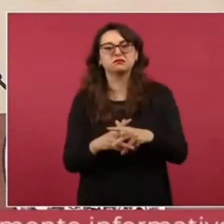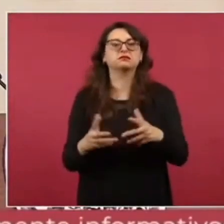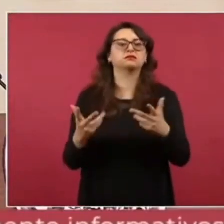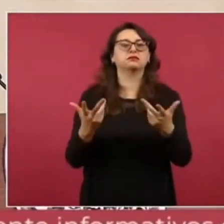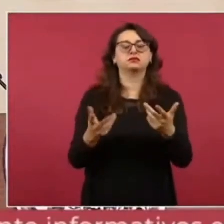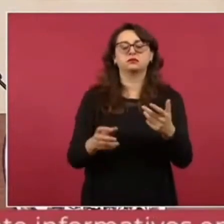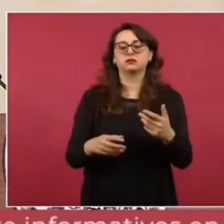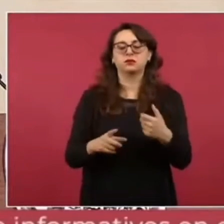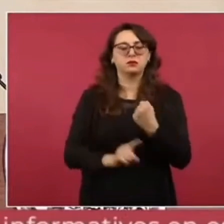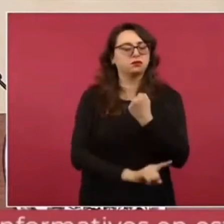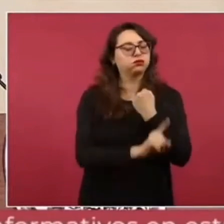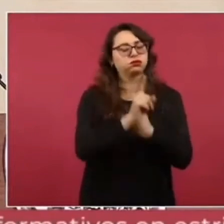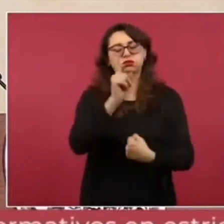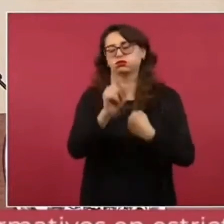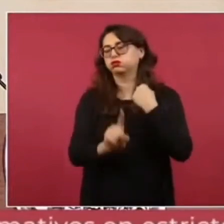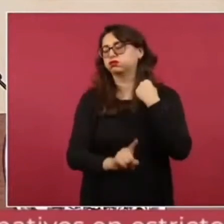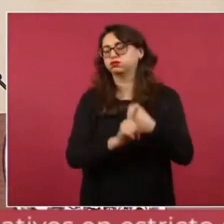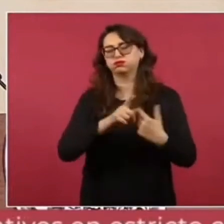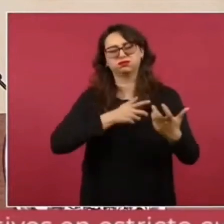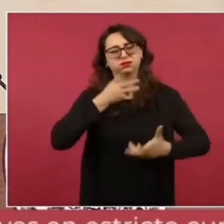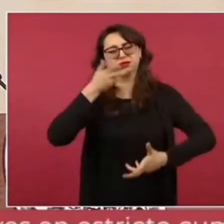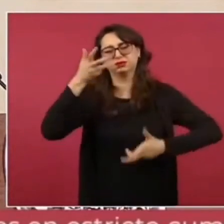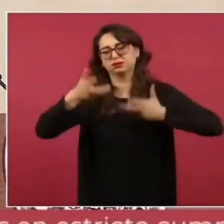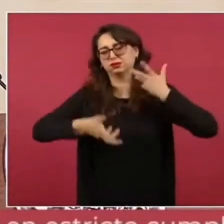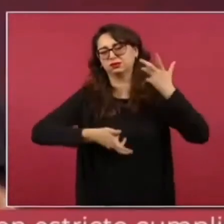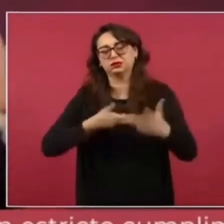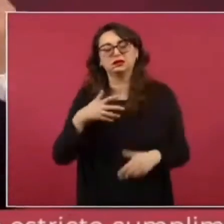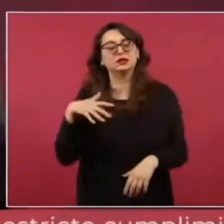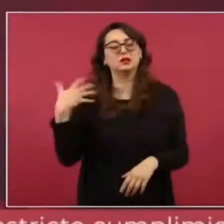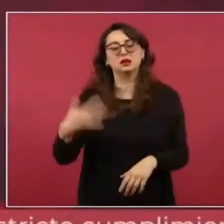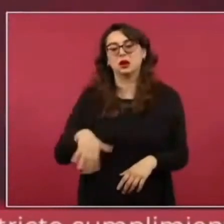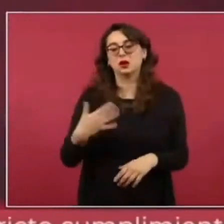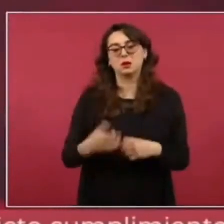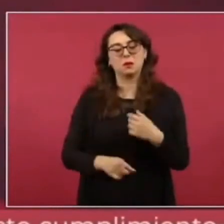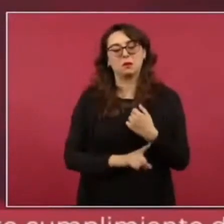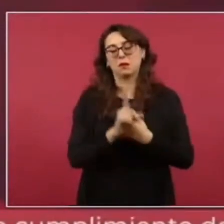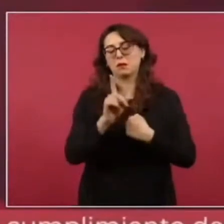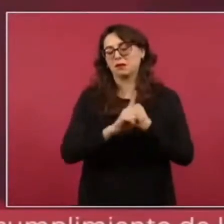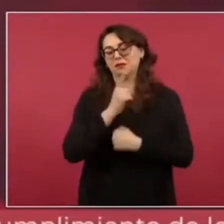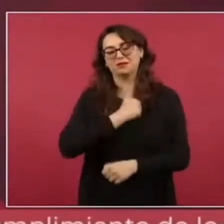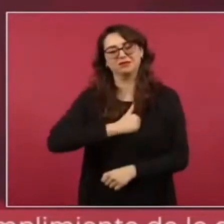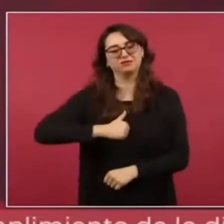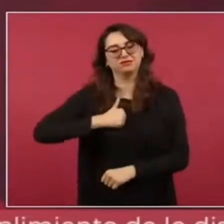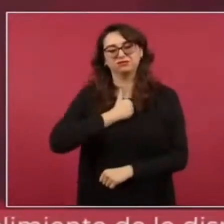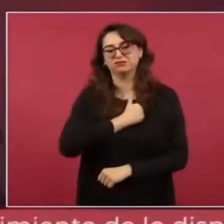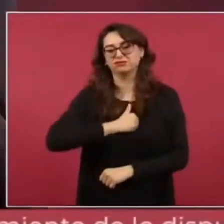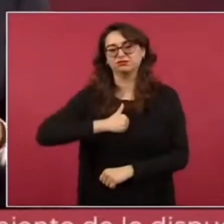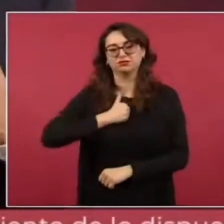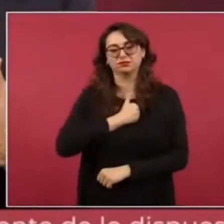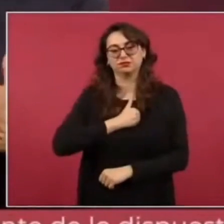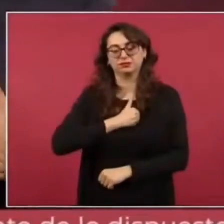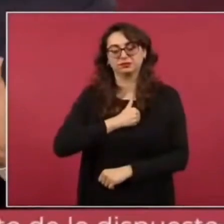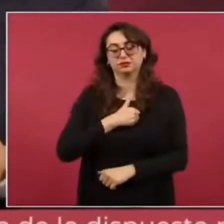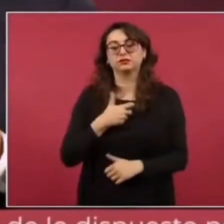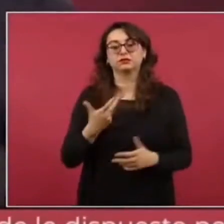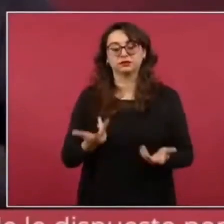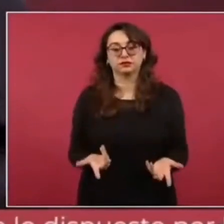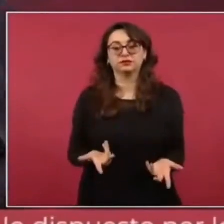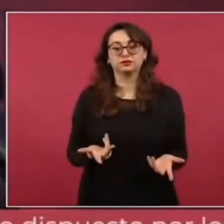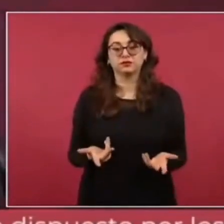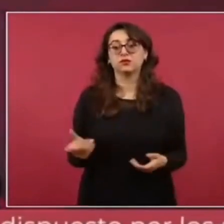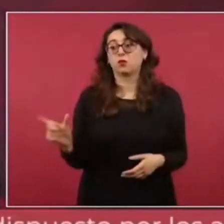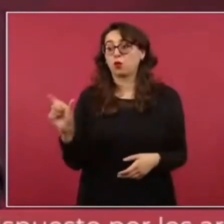muy lamentables. Entonces, el consumo